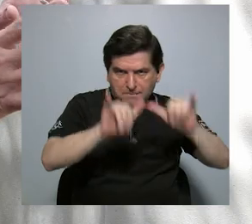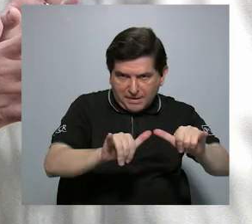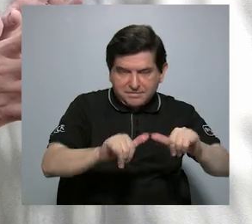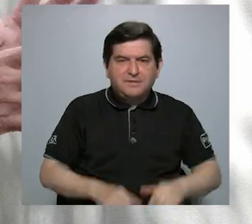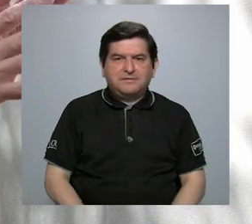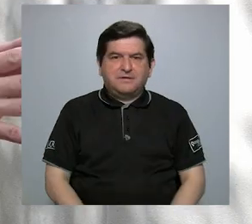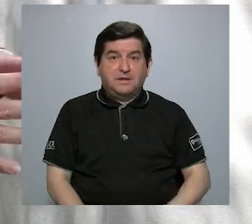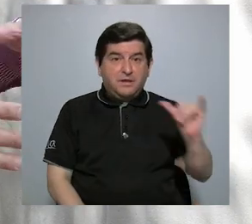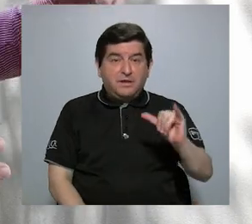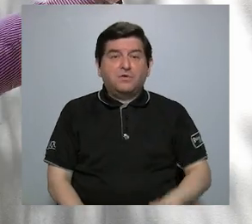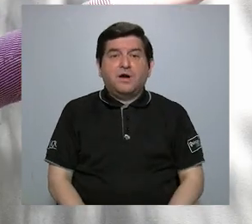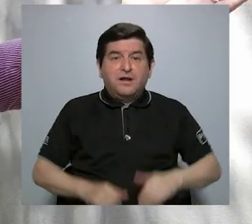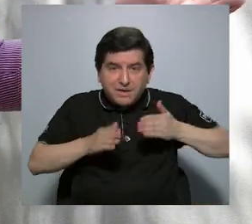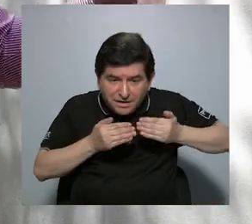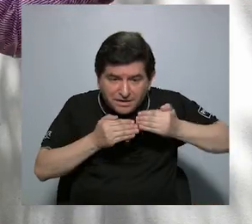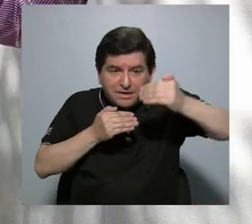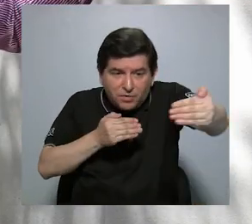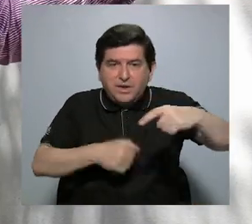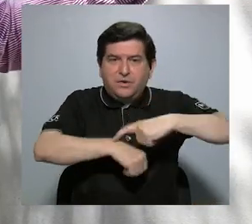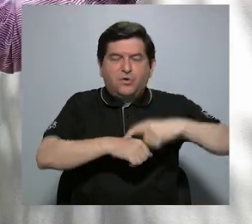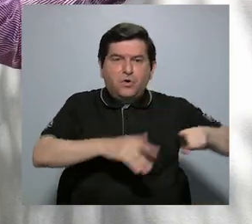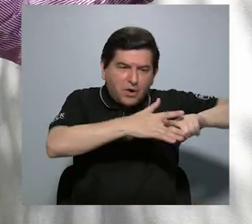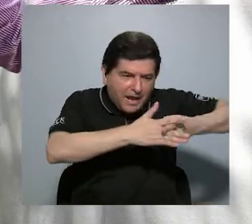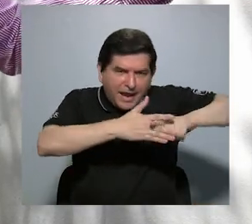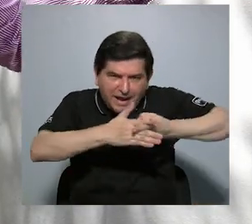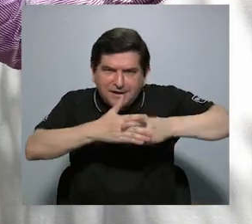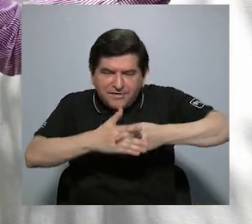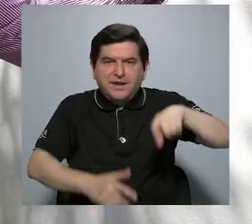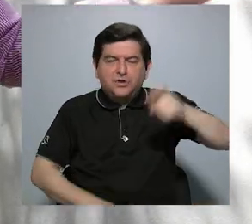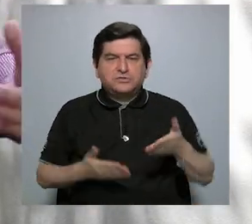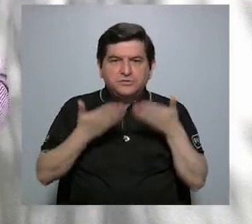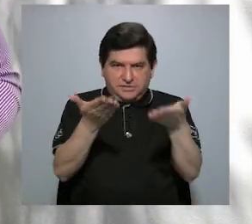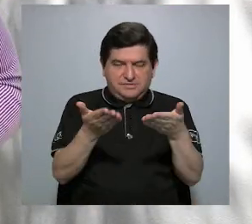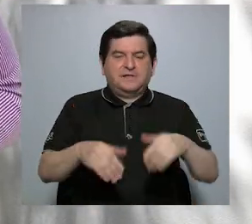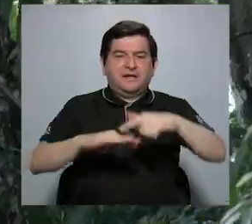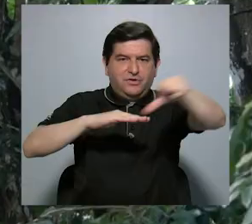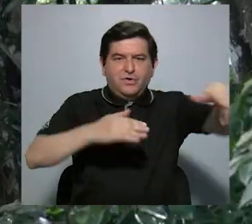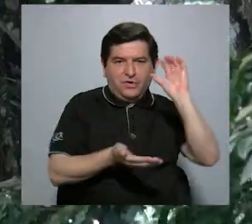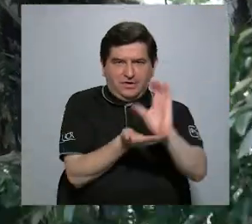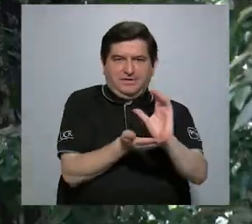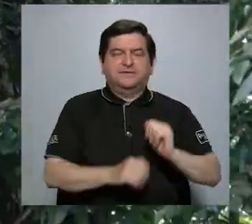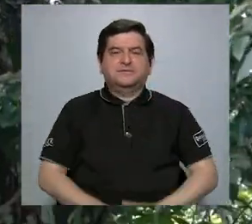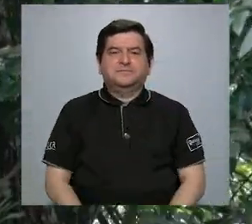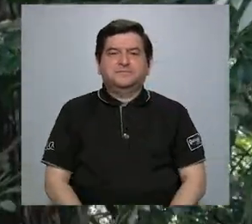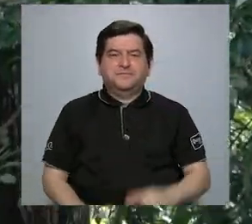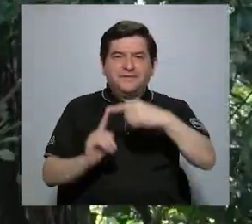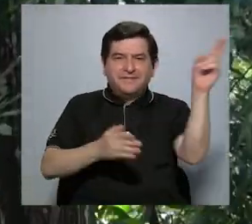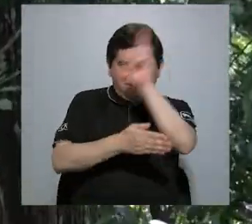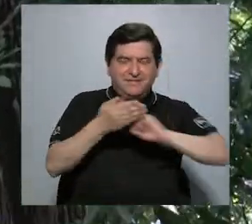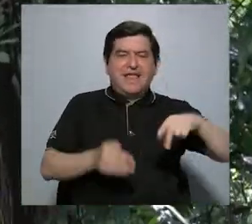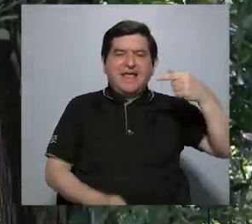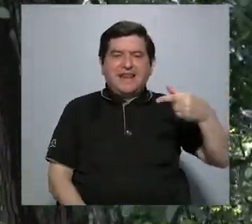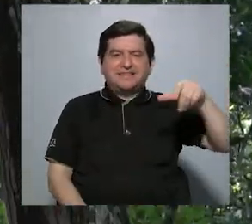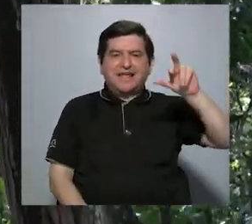en este periodo, sino que se mantenga a través del tiempo con los mantenimientos que debe brindarse acá en el lito. Para desde la U,